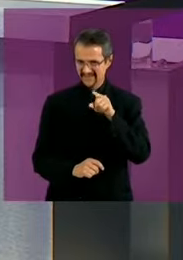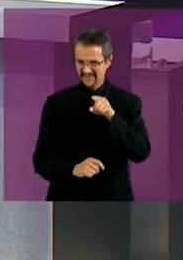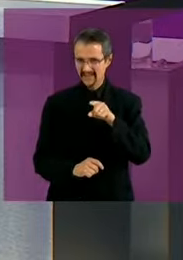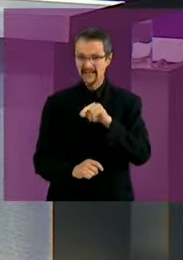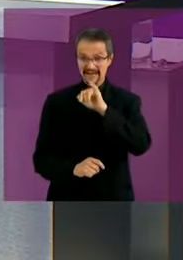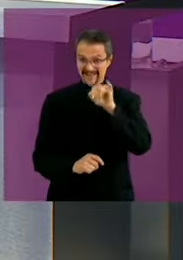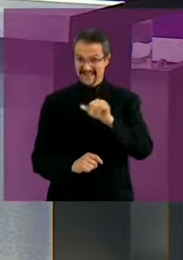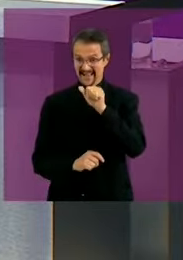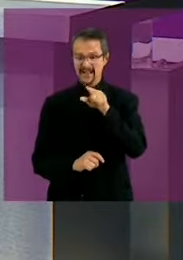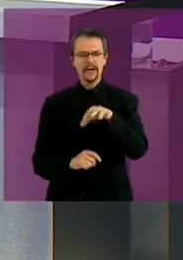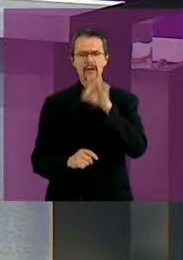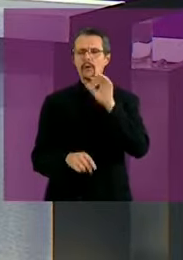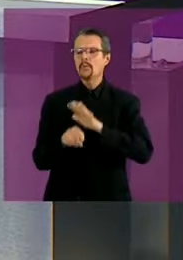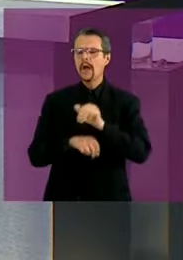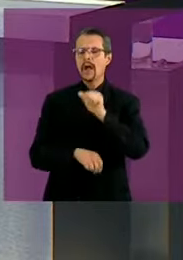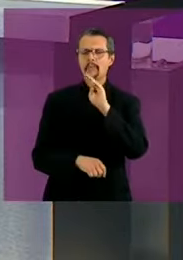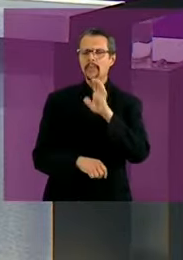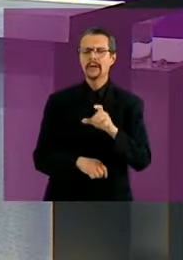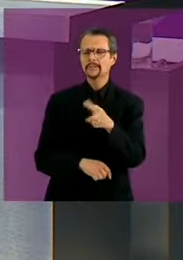eliges? ¿A, B o C?